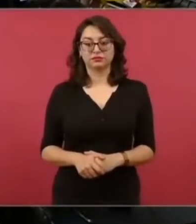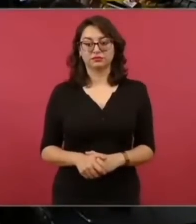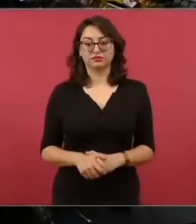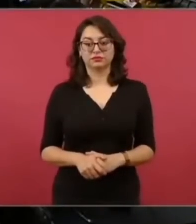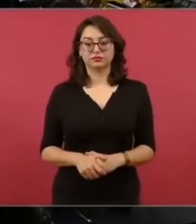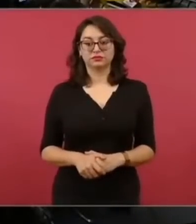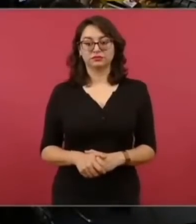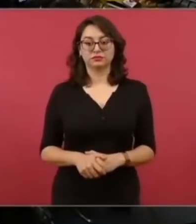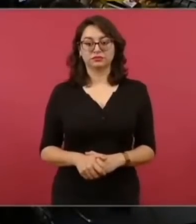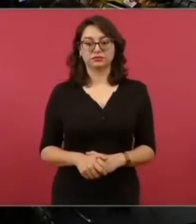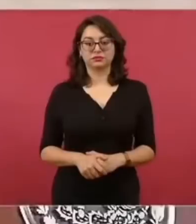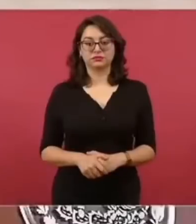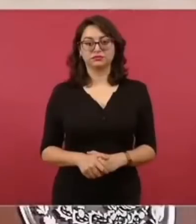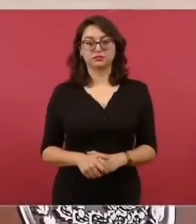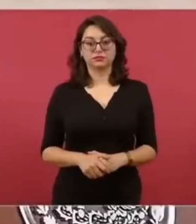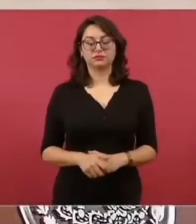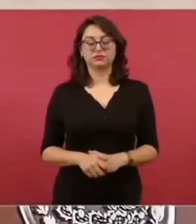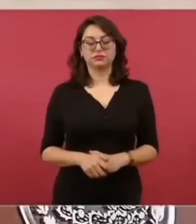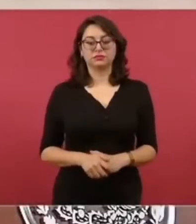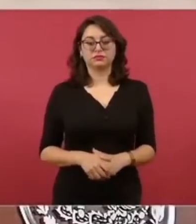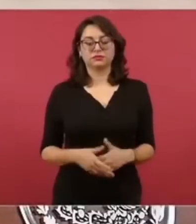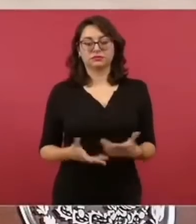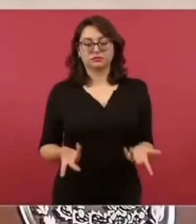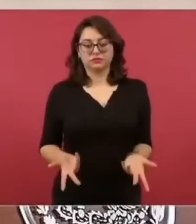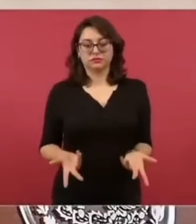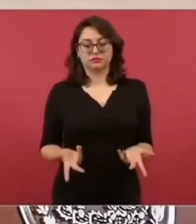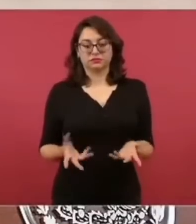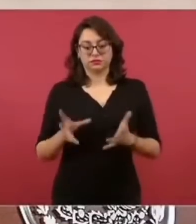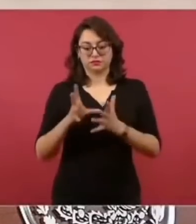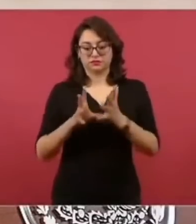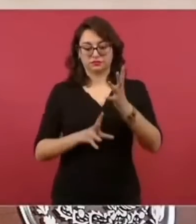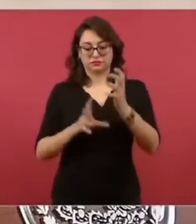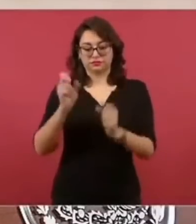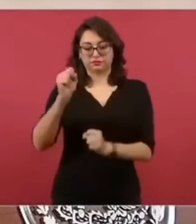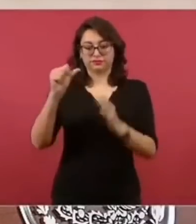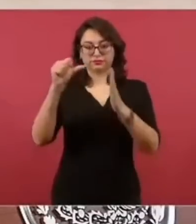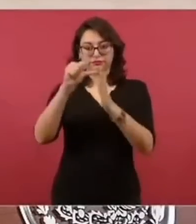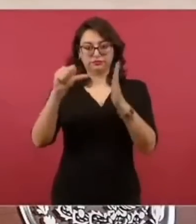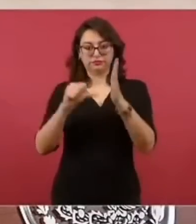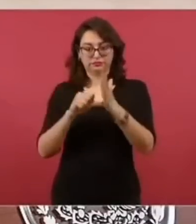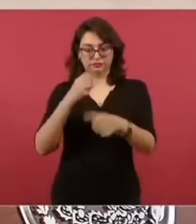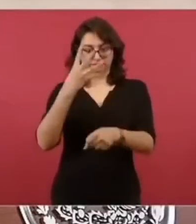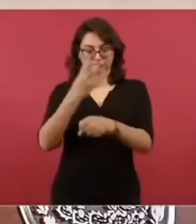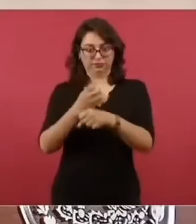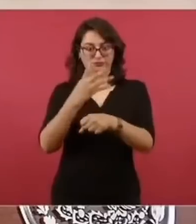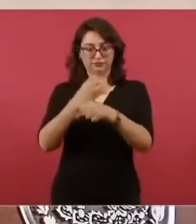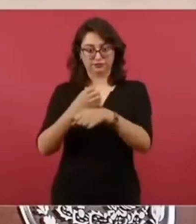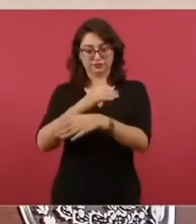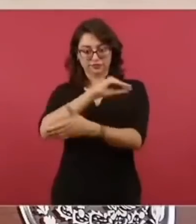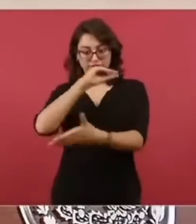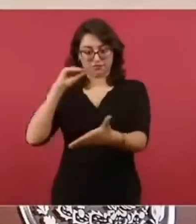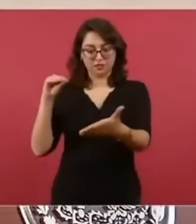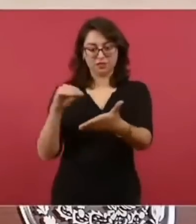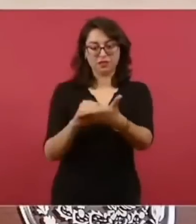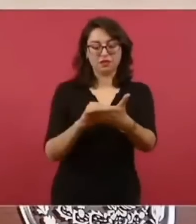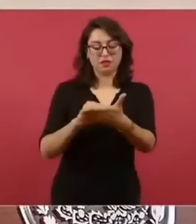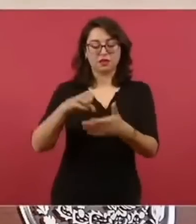en el artículo cuarto y lo logramos, el que la pensión es un derecho